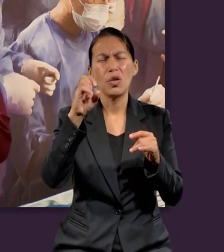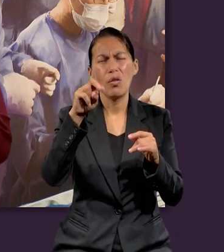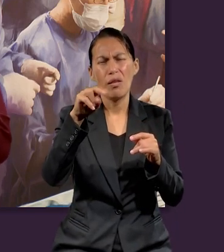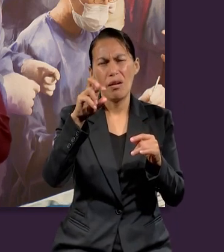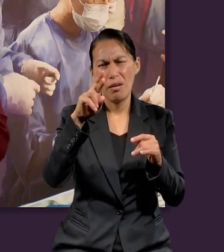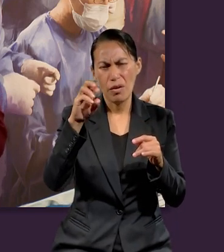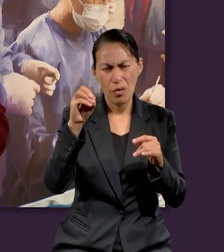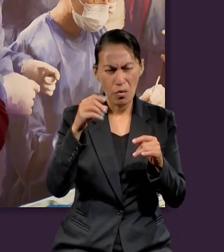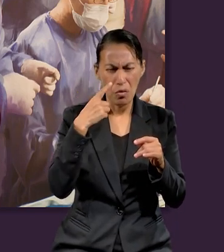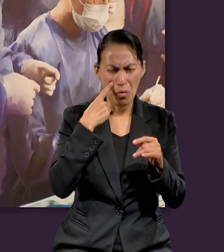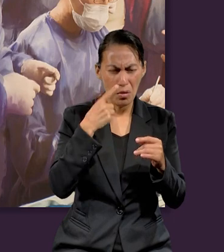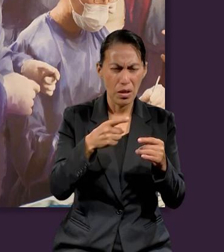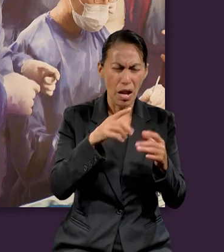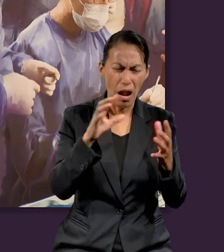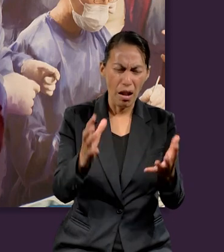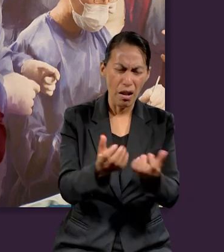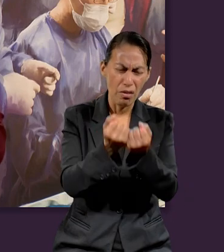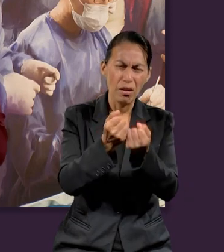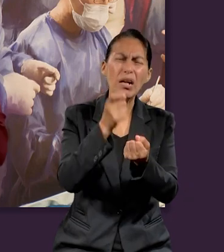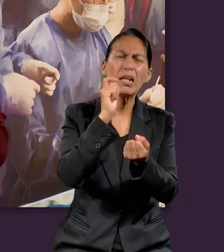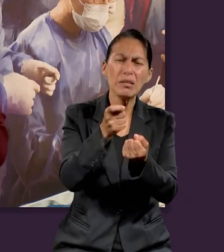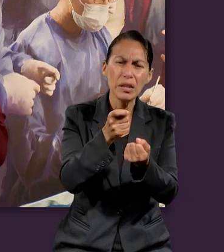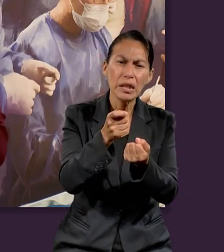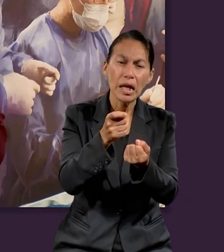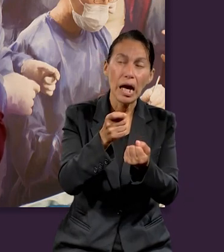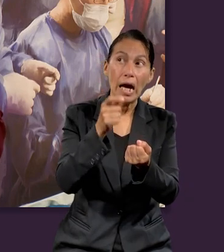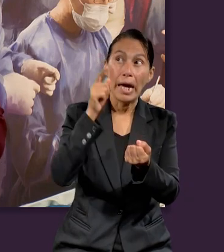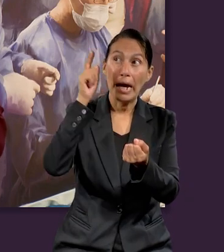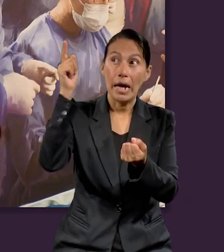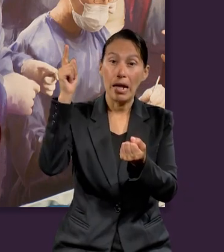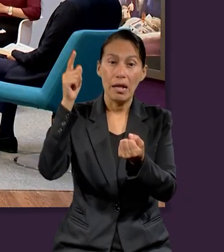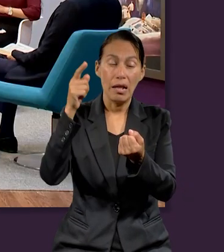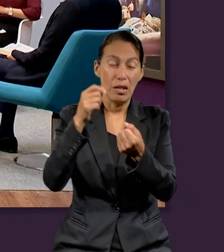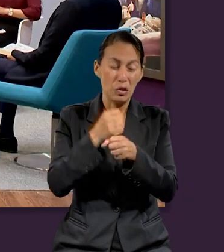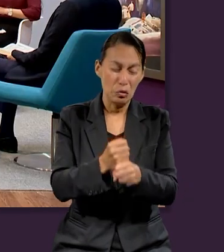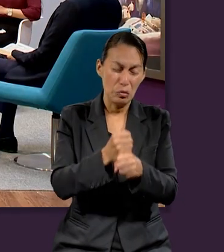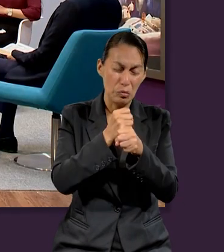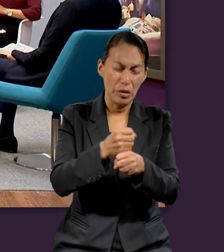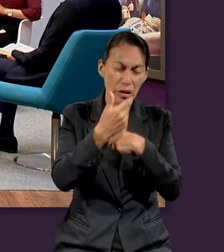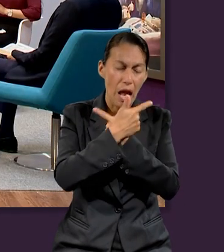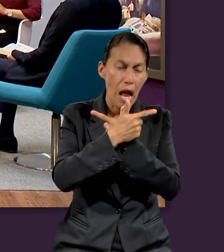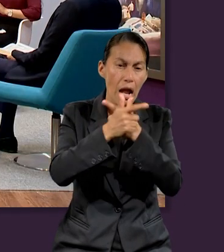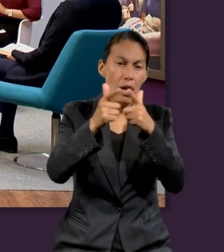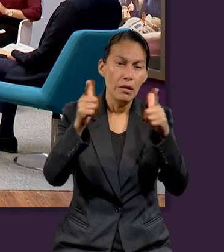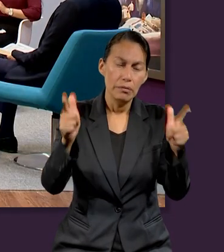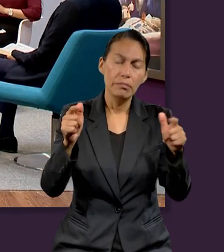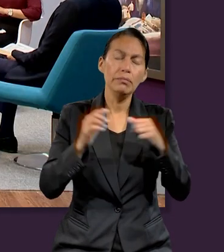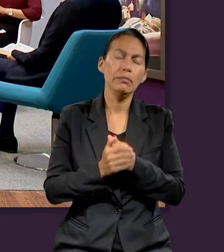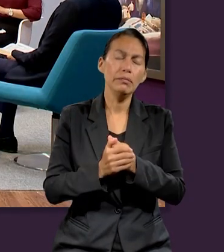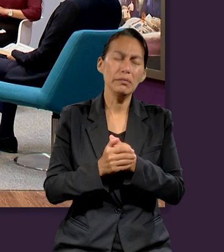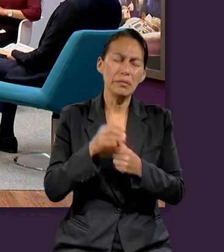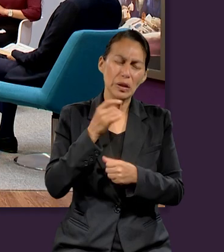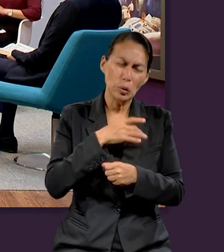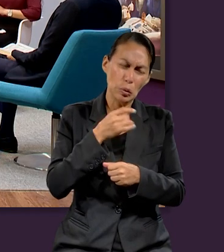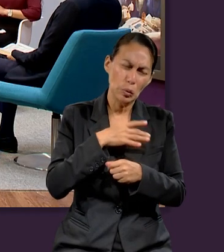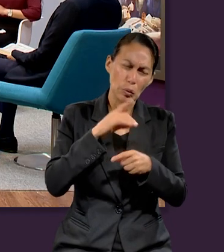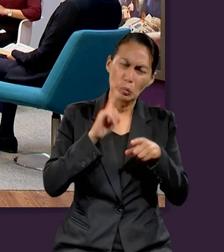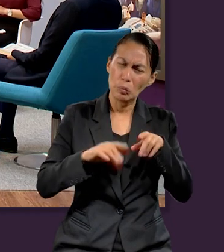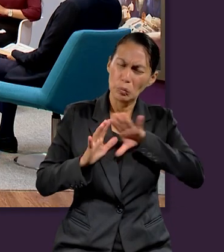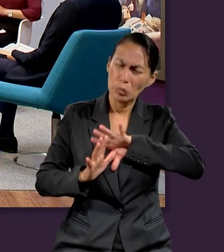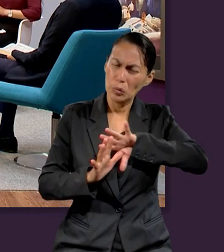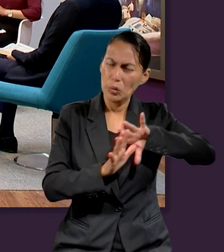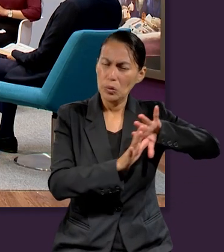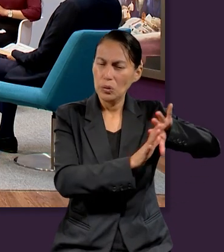significa que te saca del sufrimiento, que te aleja del dolor?